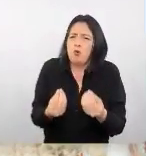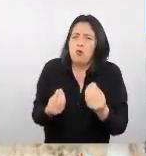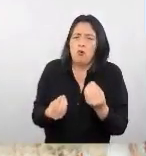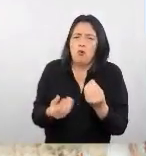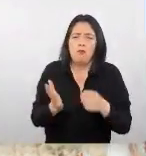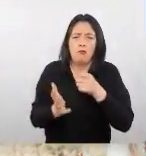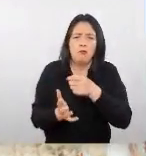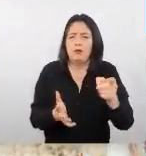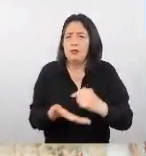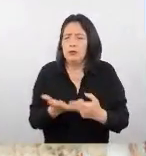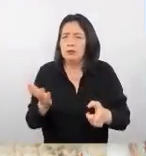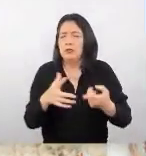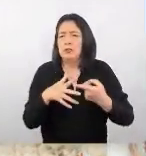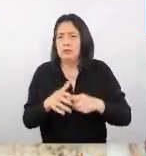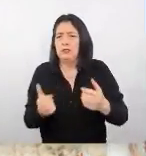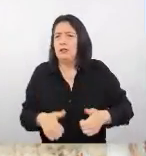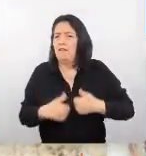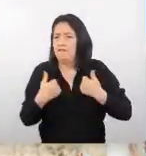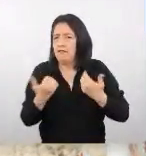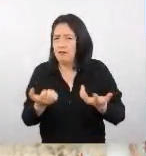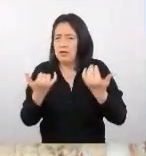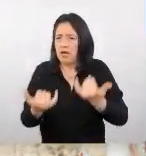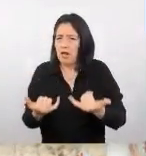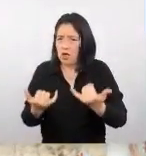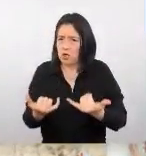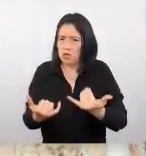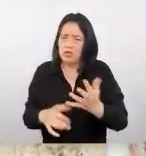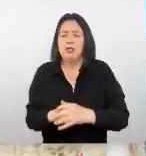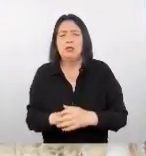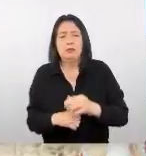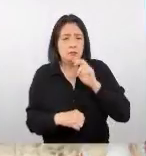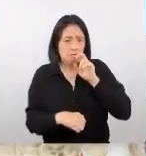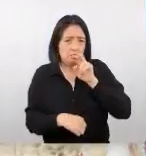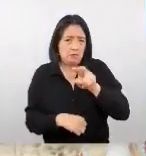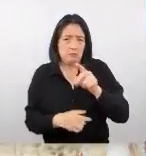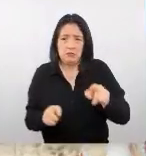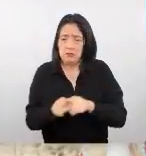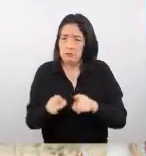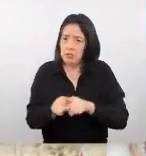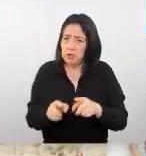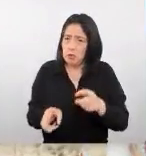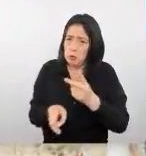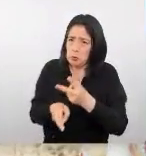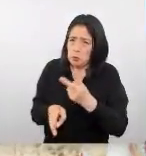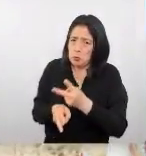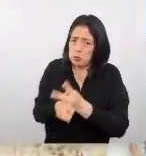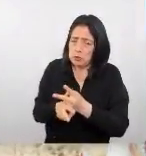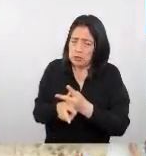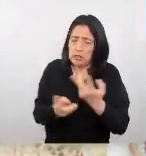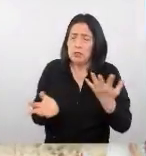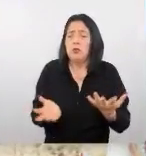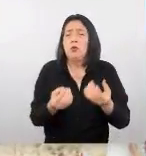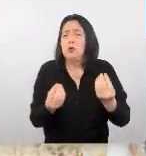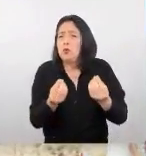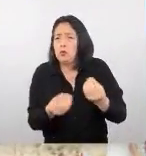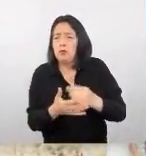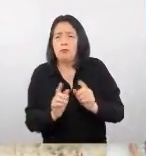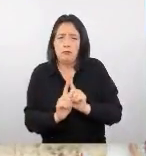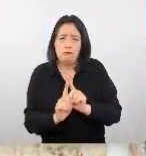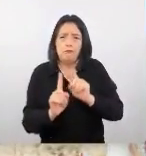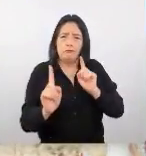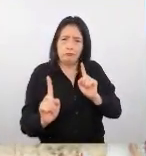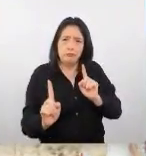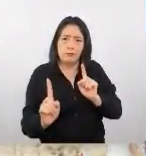comenzando a vivir en estos momentos. Vamos a ver que incluso tienen cuidado no solamente a través del licenciamiento